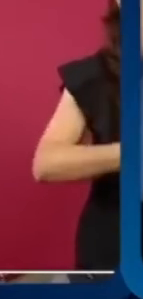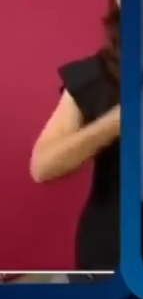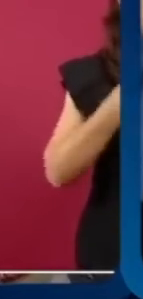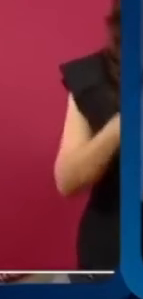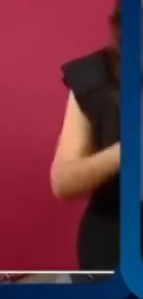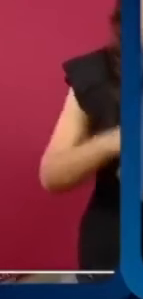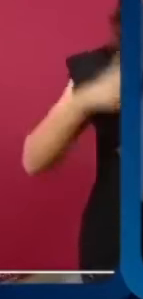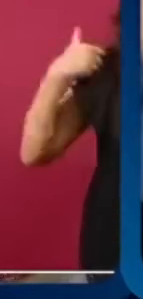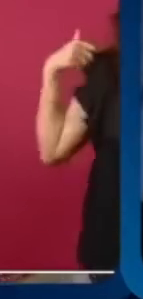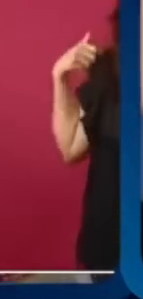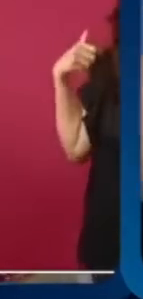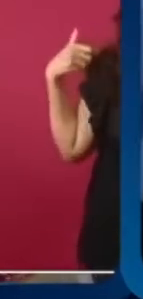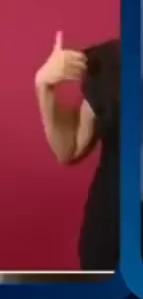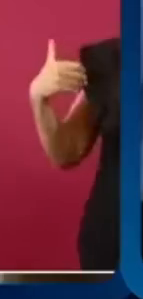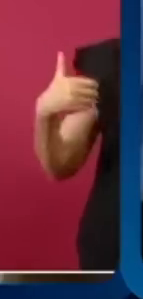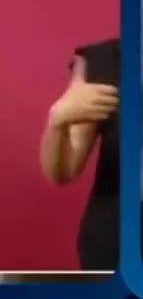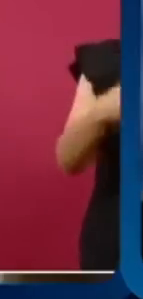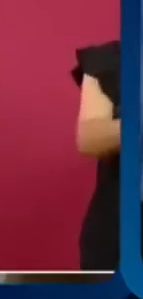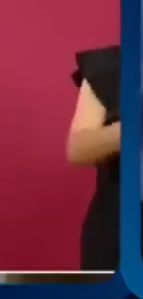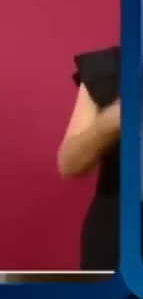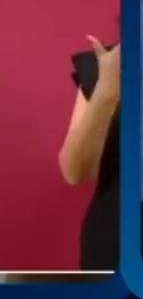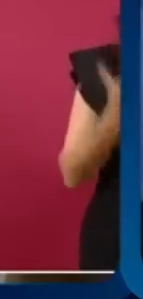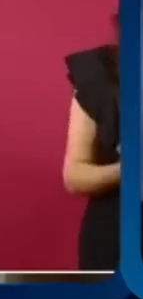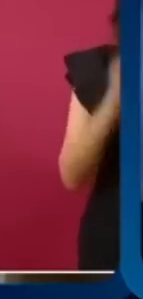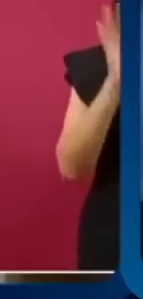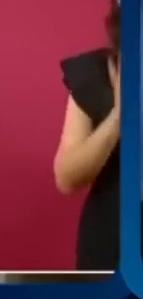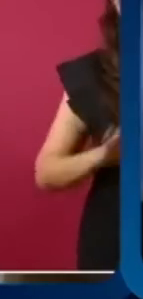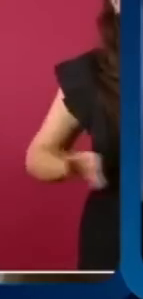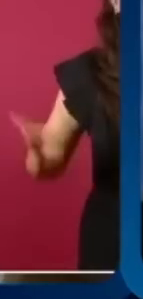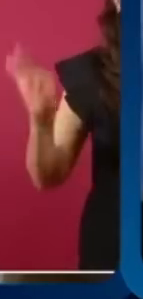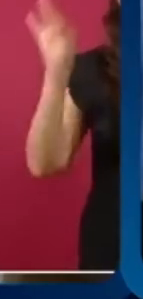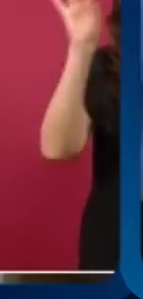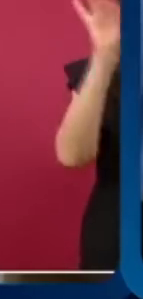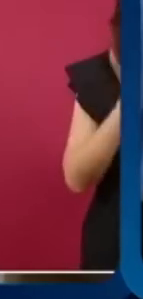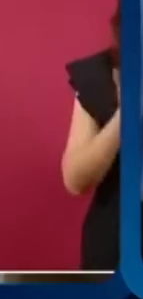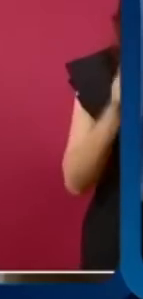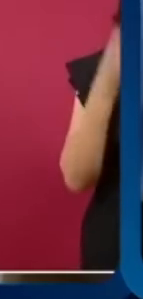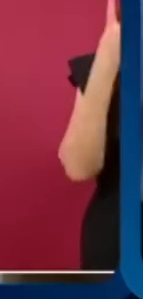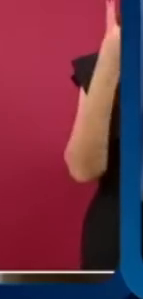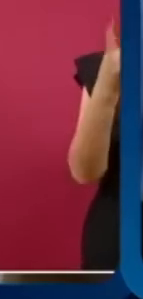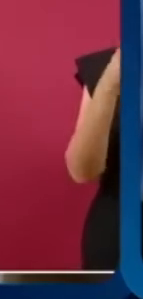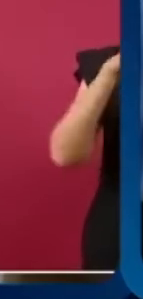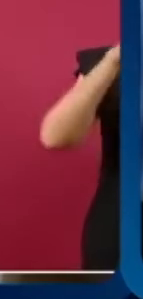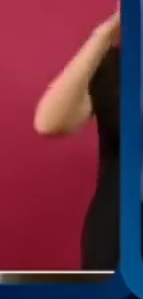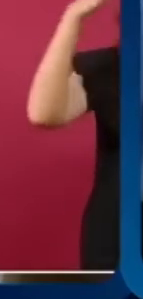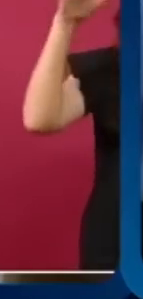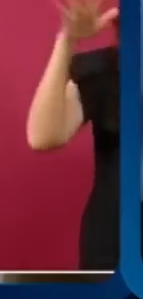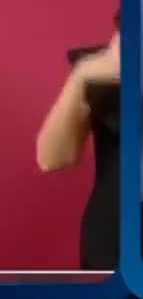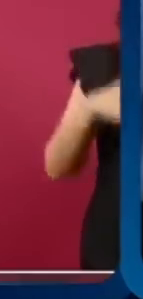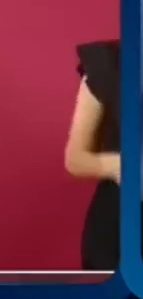es la parte más estrecha de nuestro territorio.